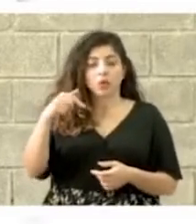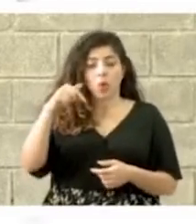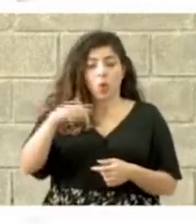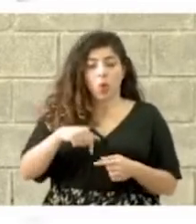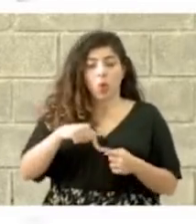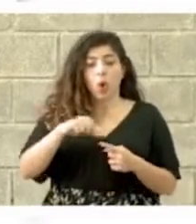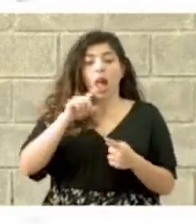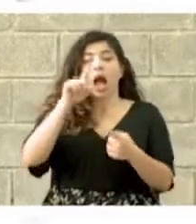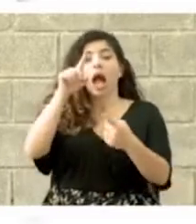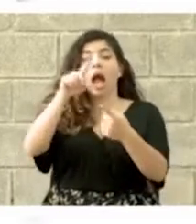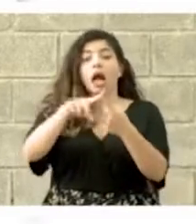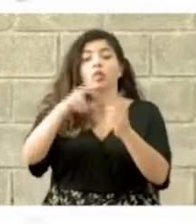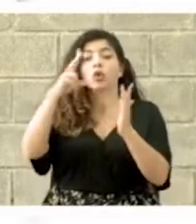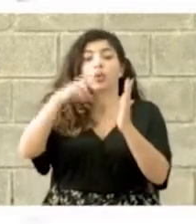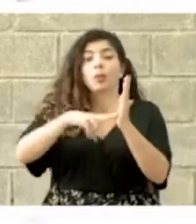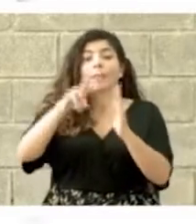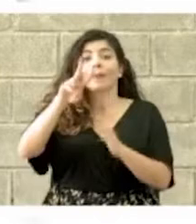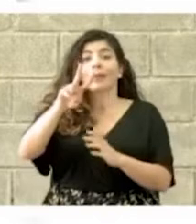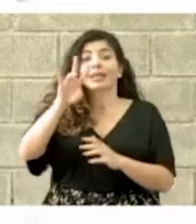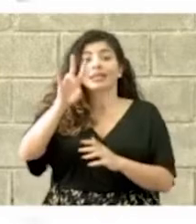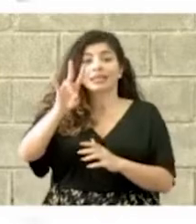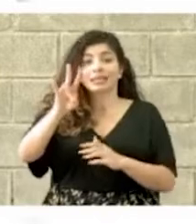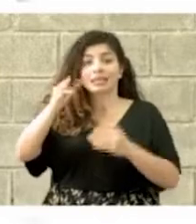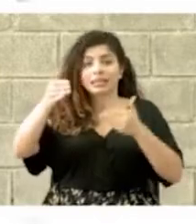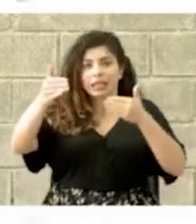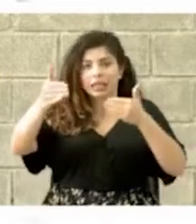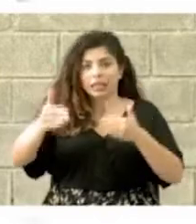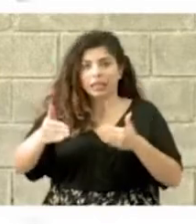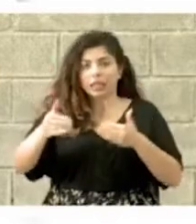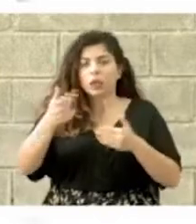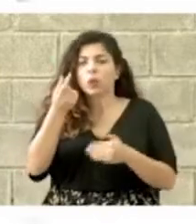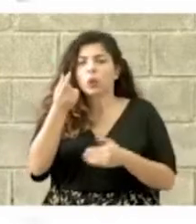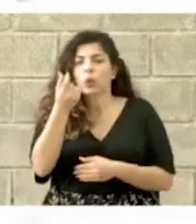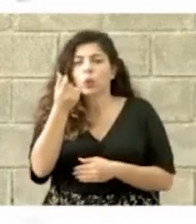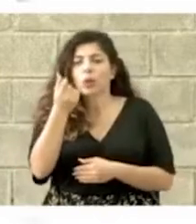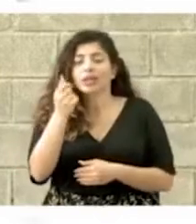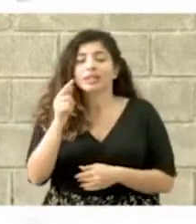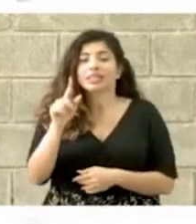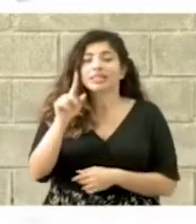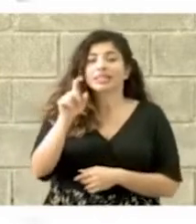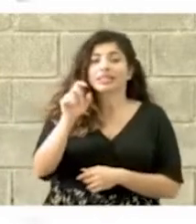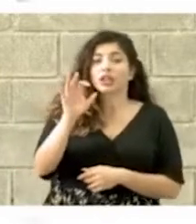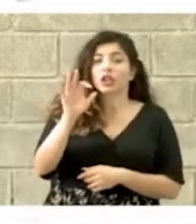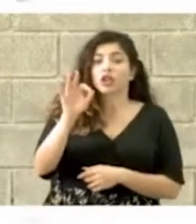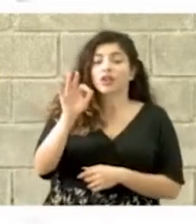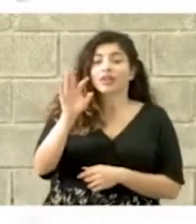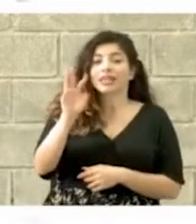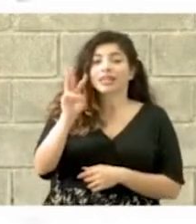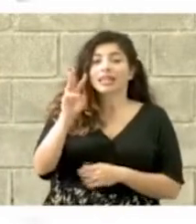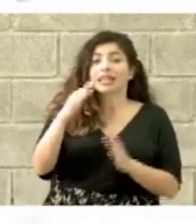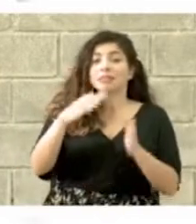al 2027 llega a la suma de 196